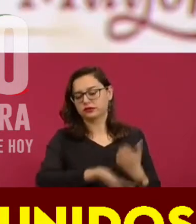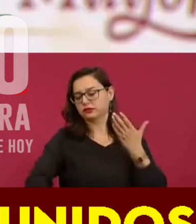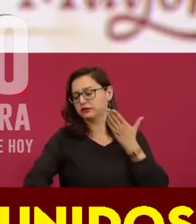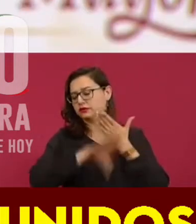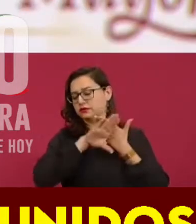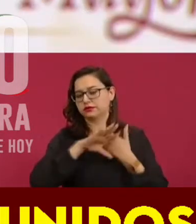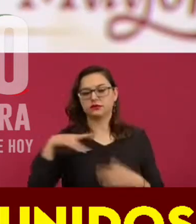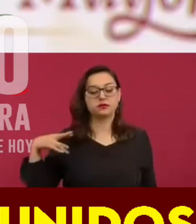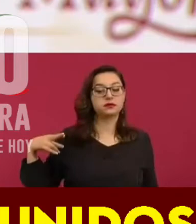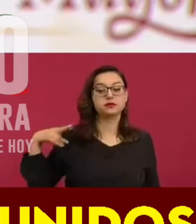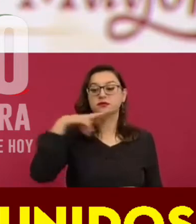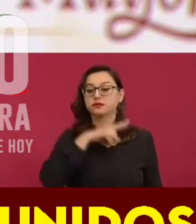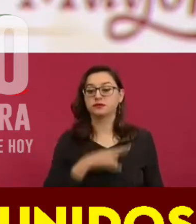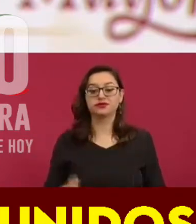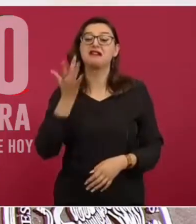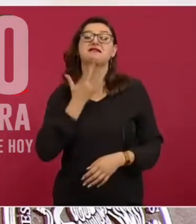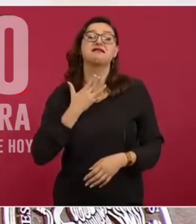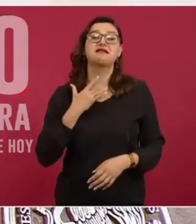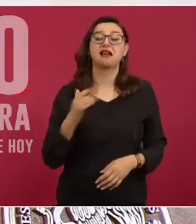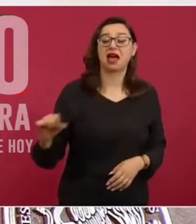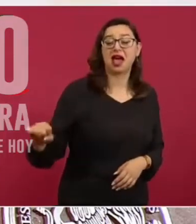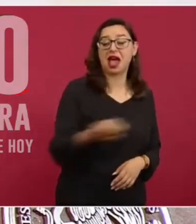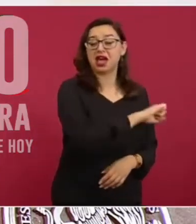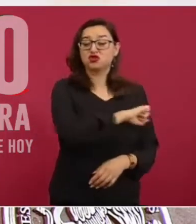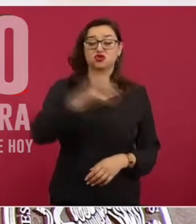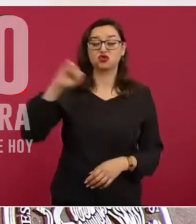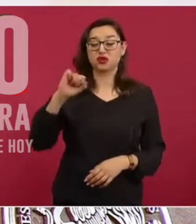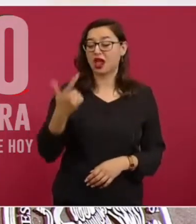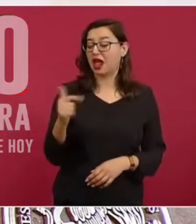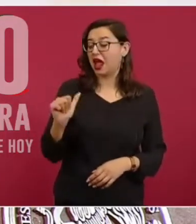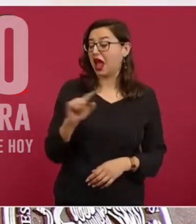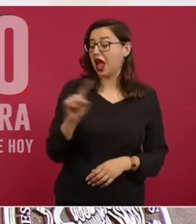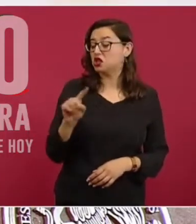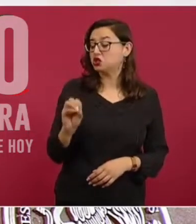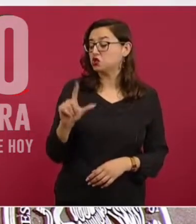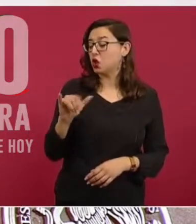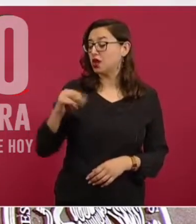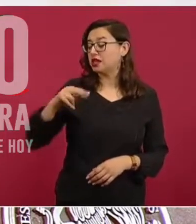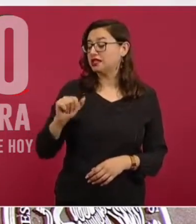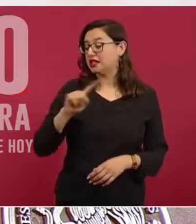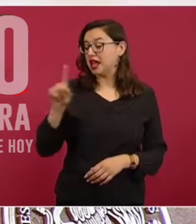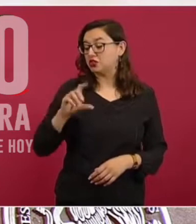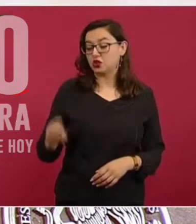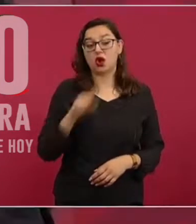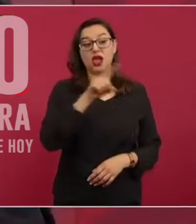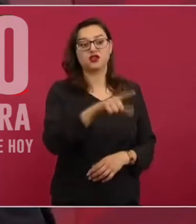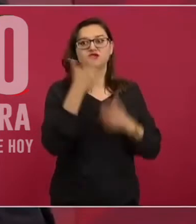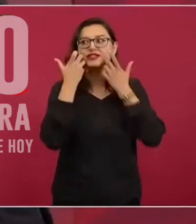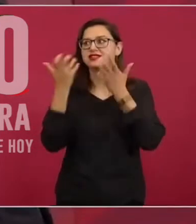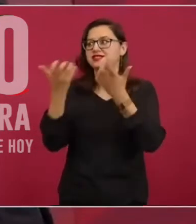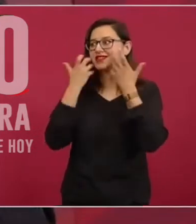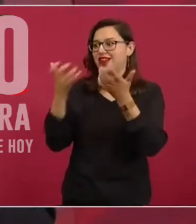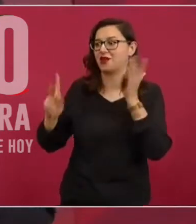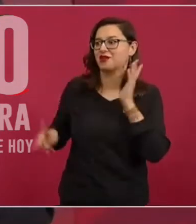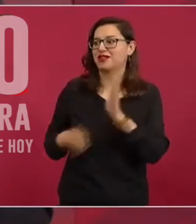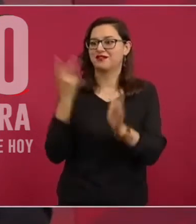gasolinazo, porque a les gustaría poder tener